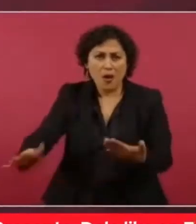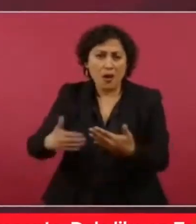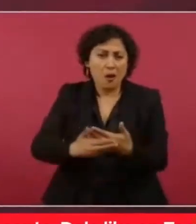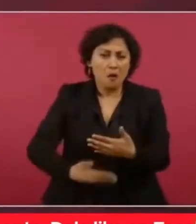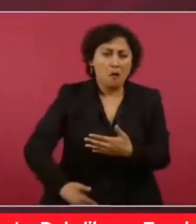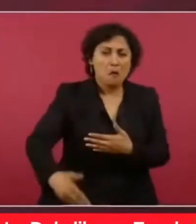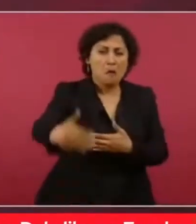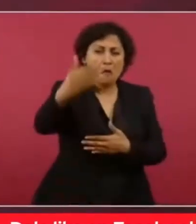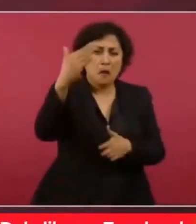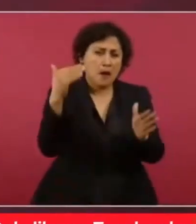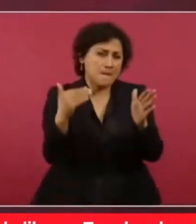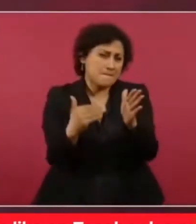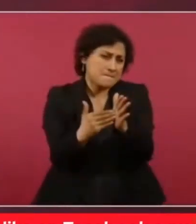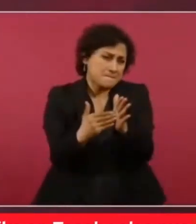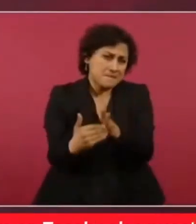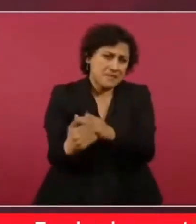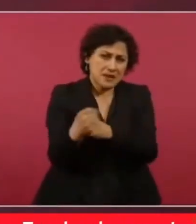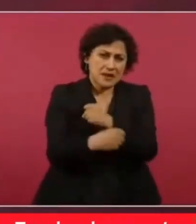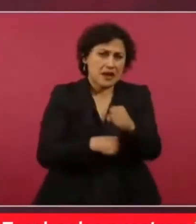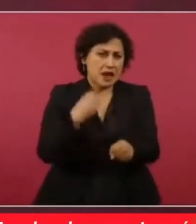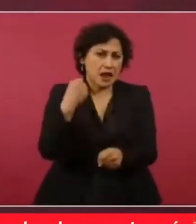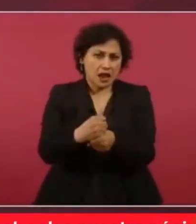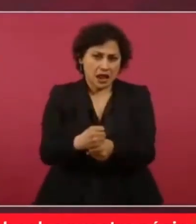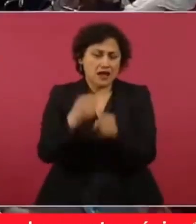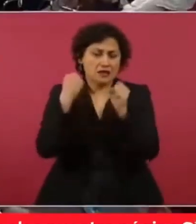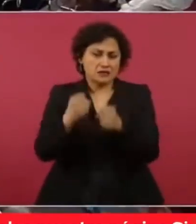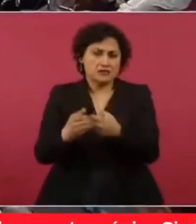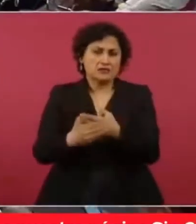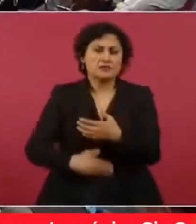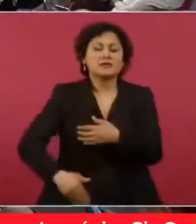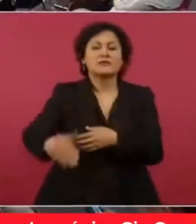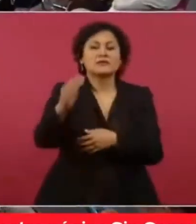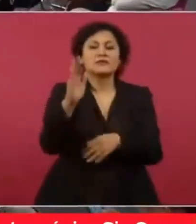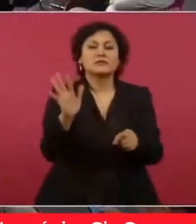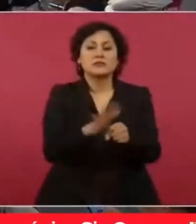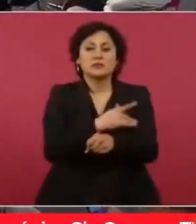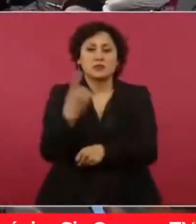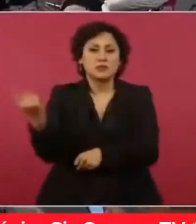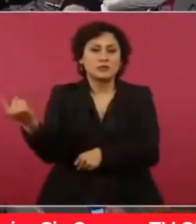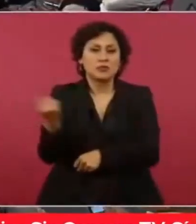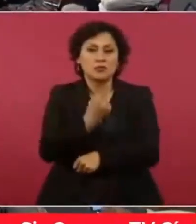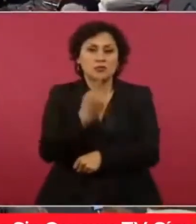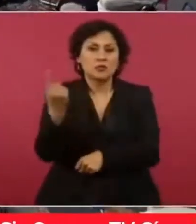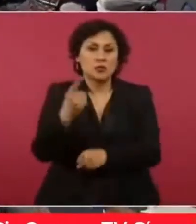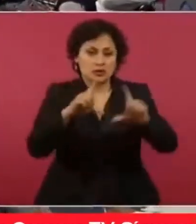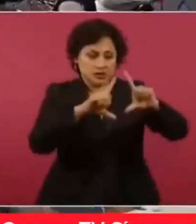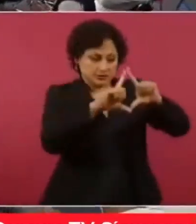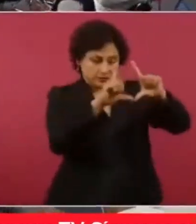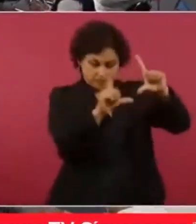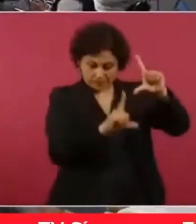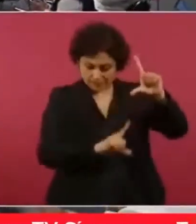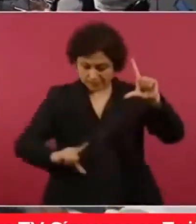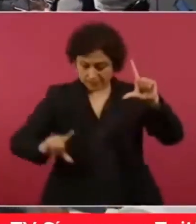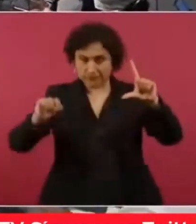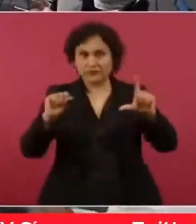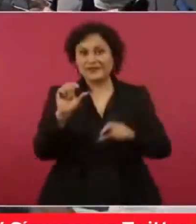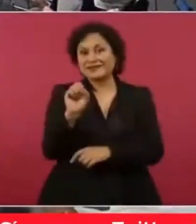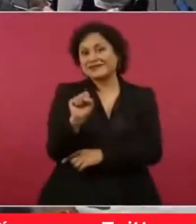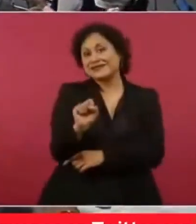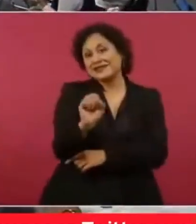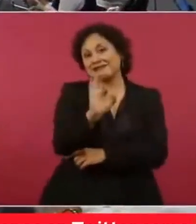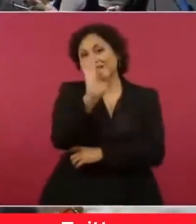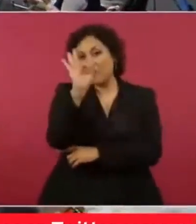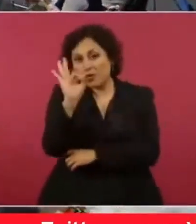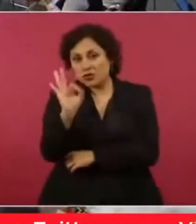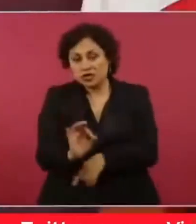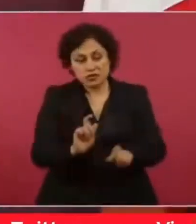milenios, porque estamos hablando del 60% del territorio nacional, fue lo que concesionaron